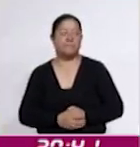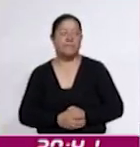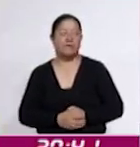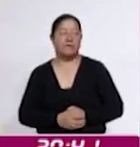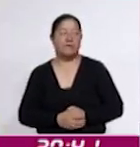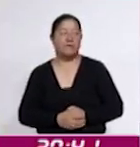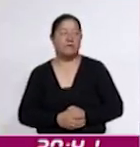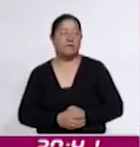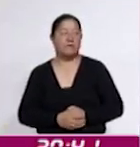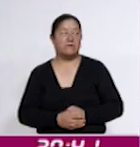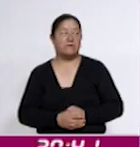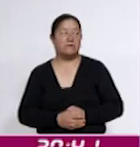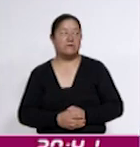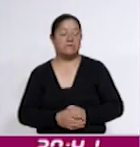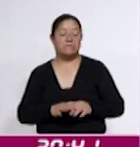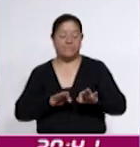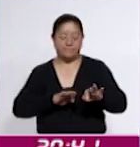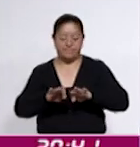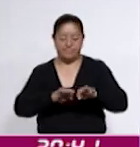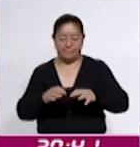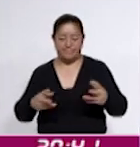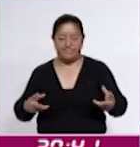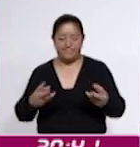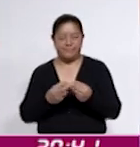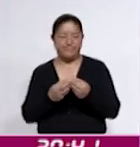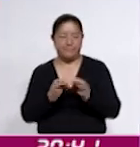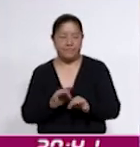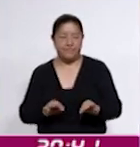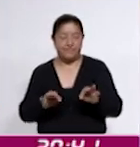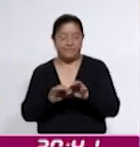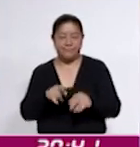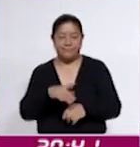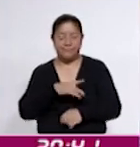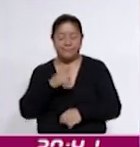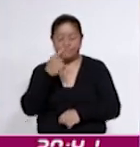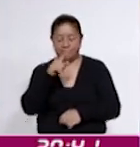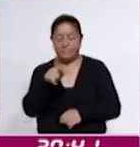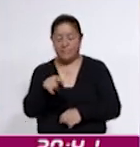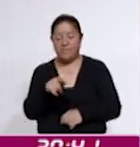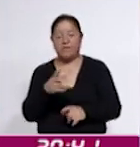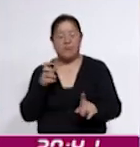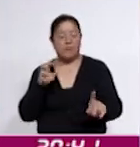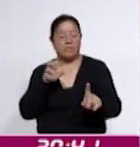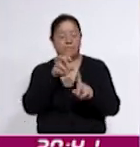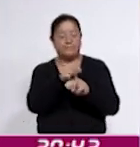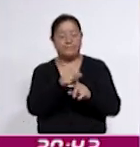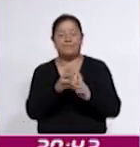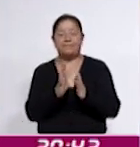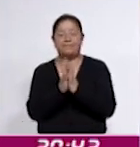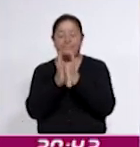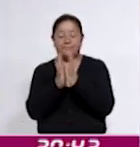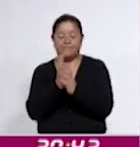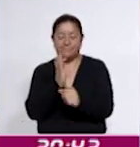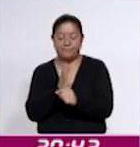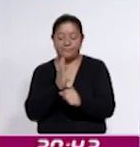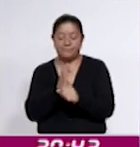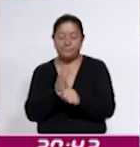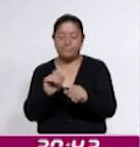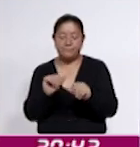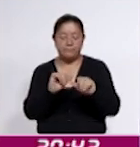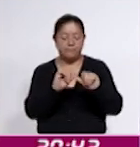El trabajo conjunto son esenciales para enfrentar este desafío. La participación activa de